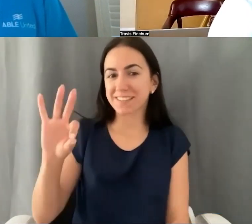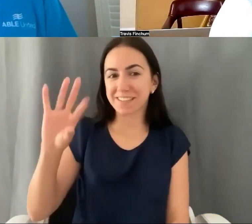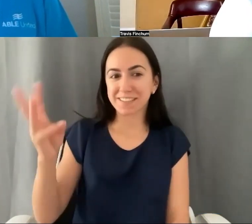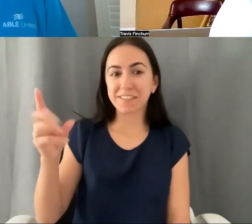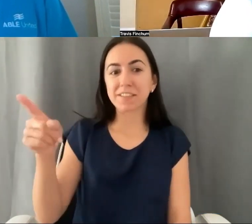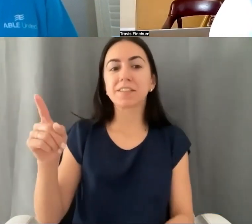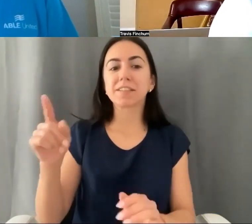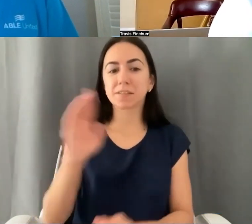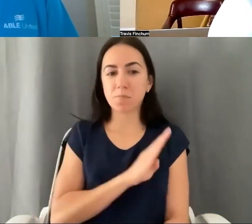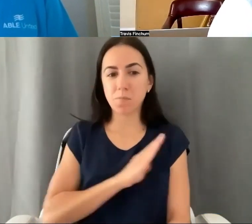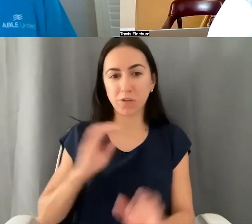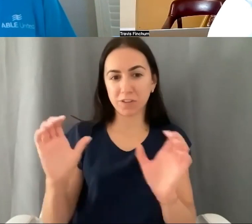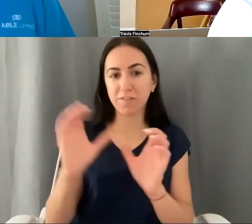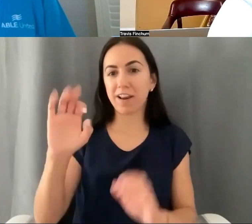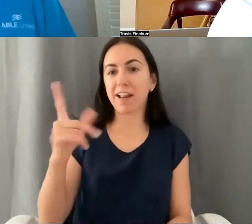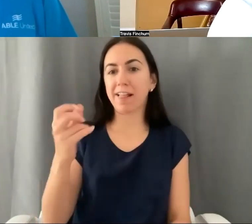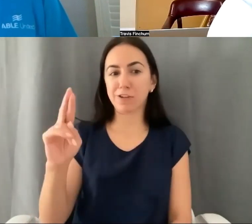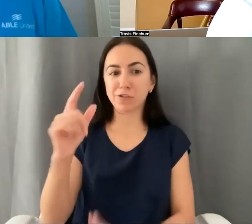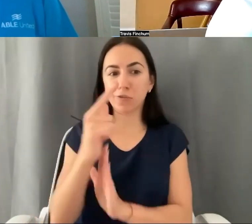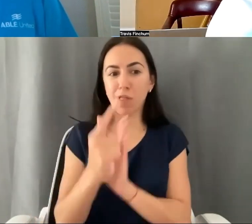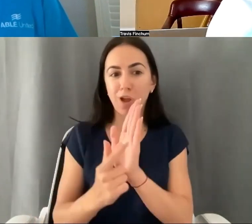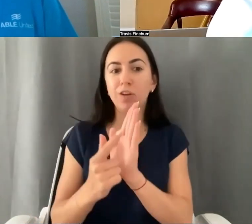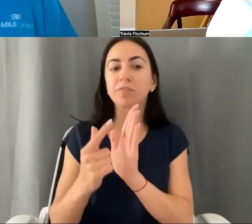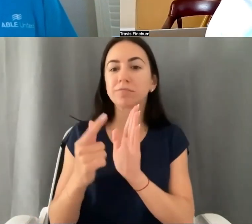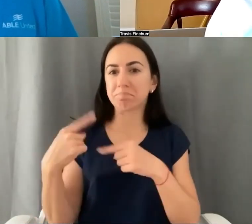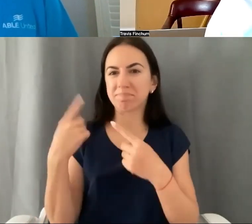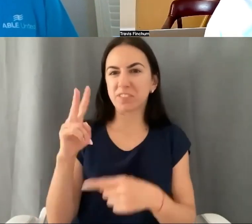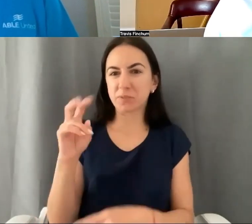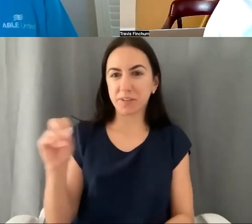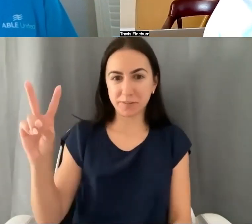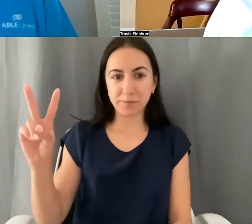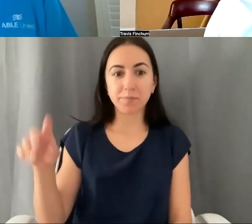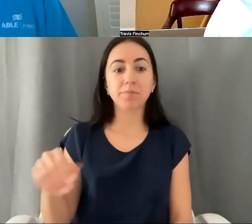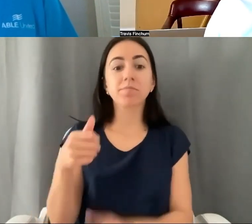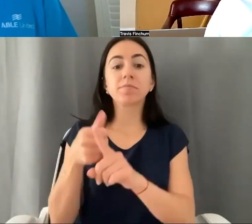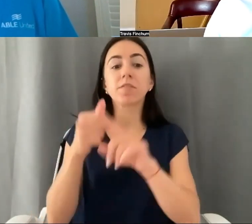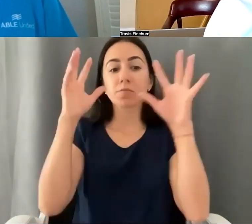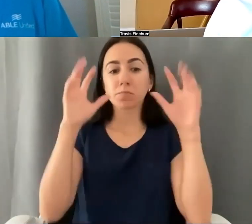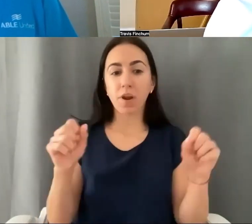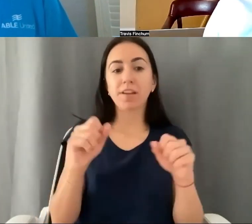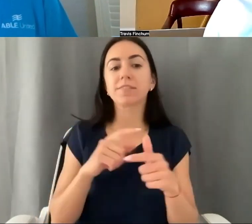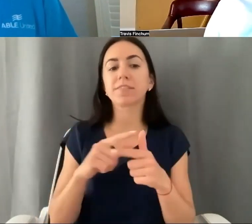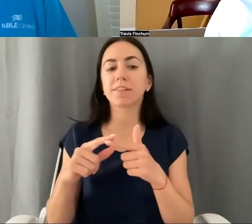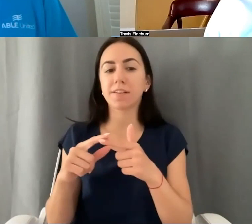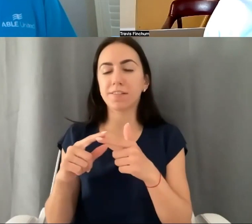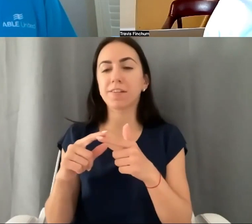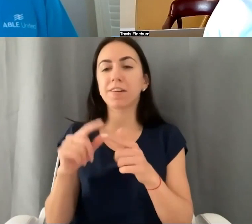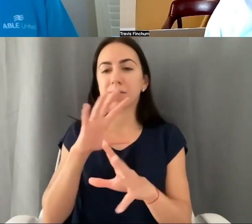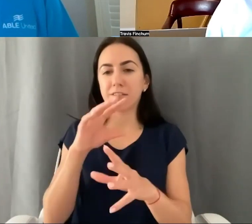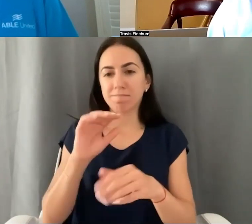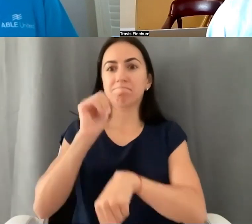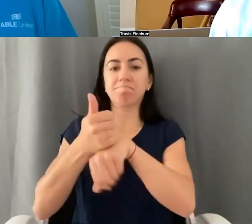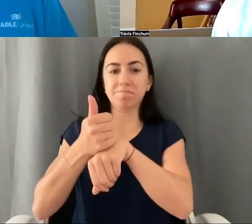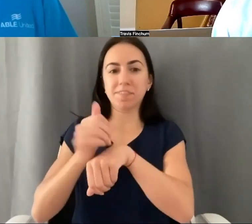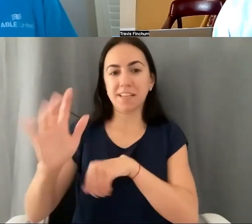y ha sido un abogado certificado para personas de tercera edad desde el 2002. Es el